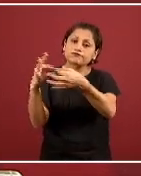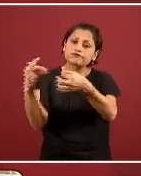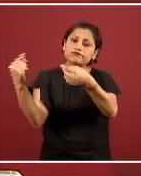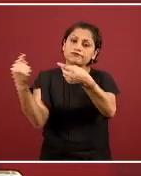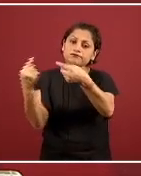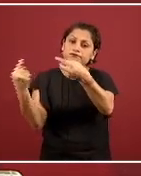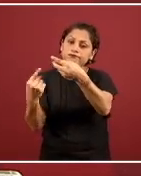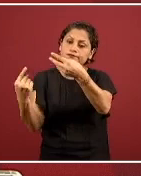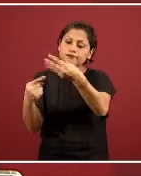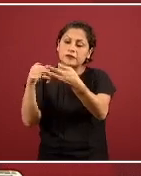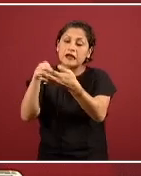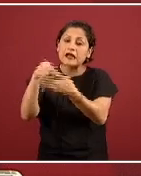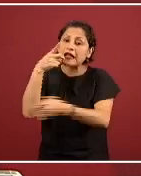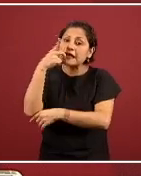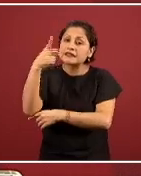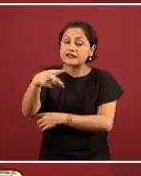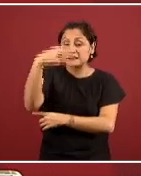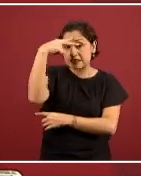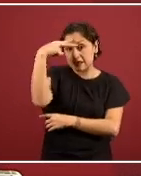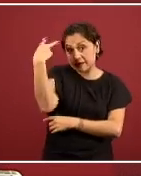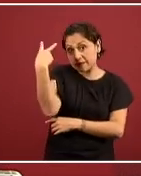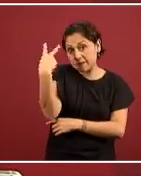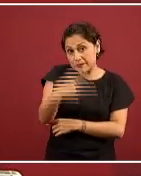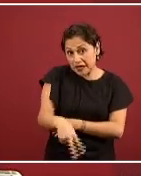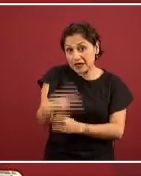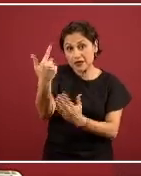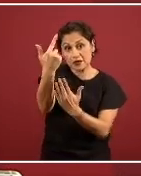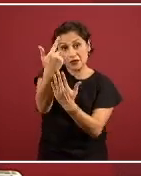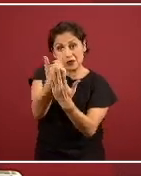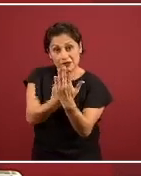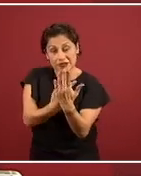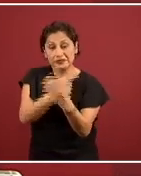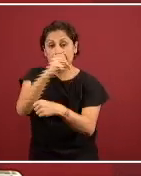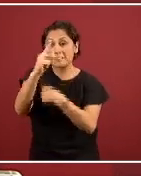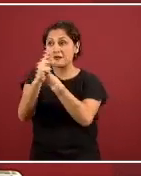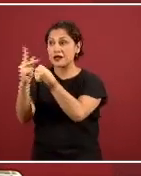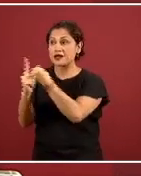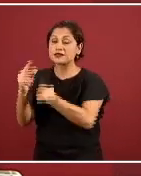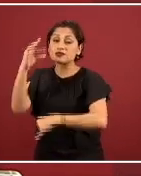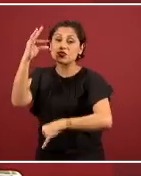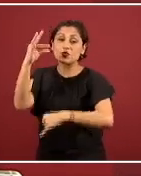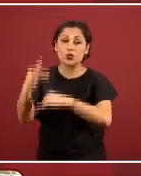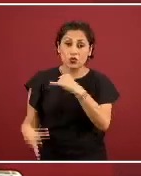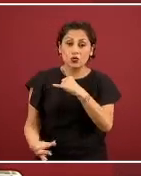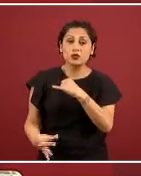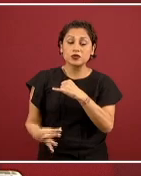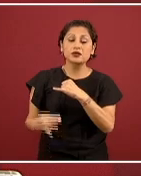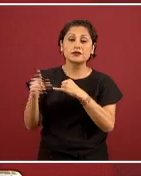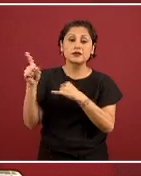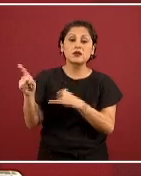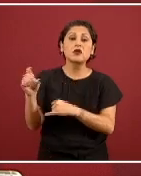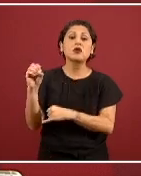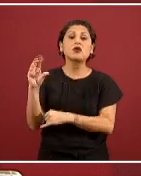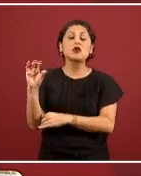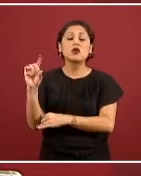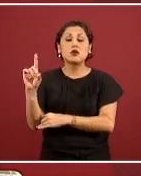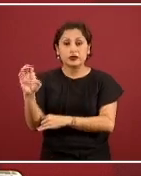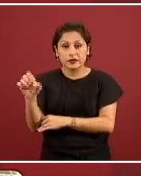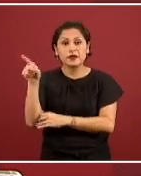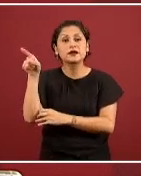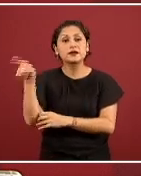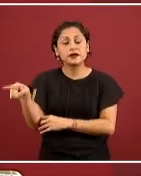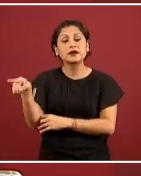cuál es el déficit México en general está en los últimos lugares de los países miembros de la Organización para la Cooperación y Desarrollo Económico